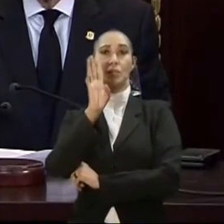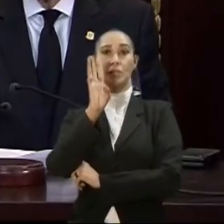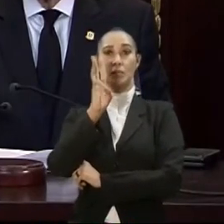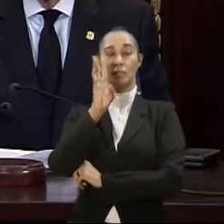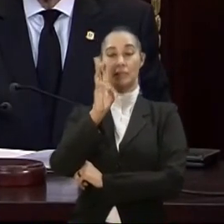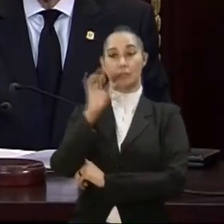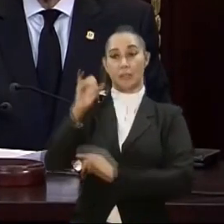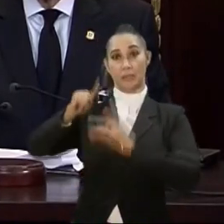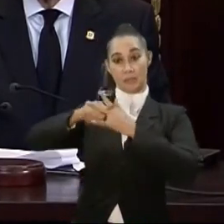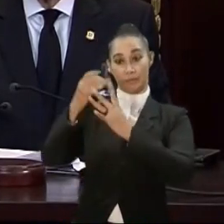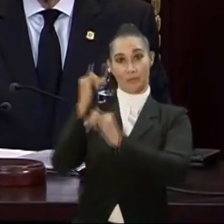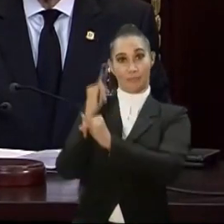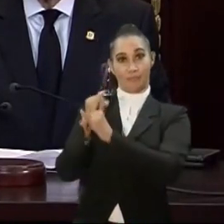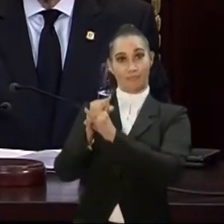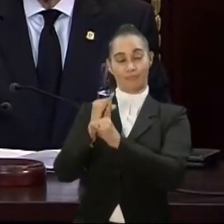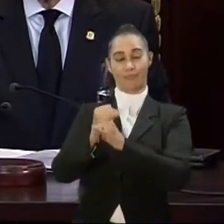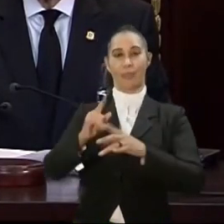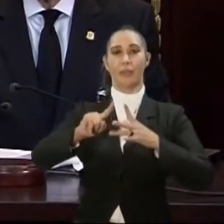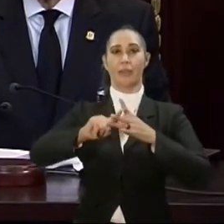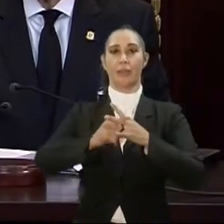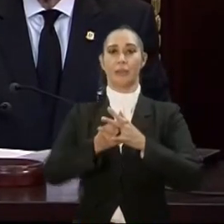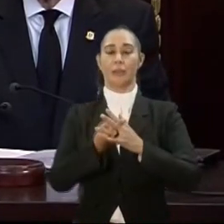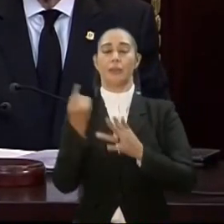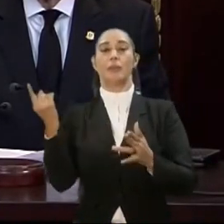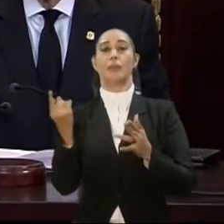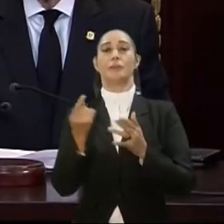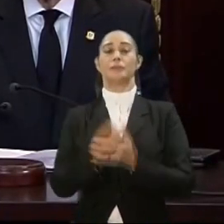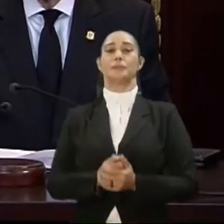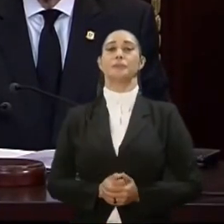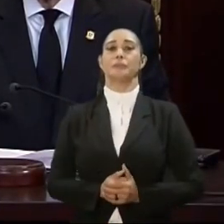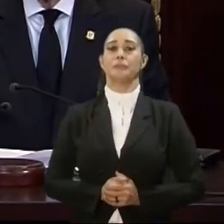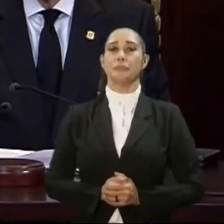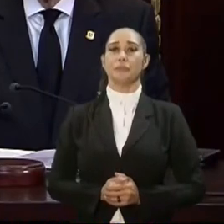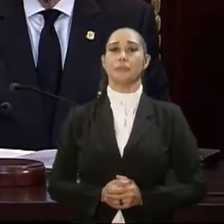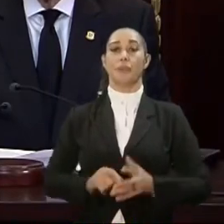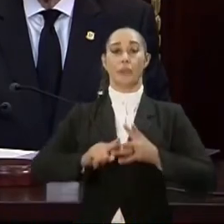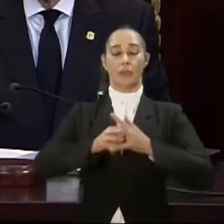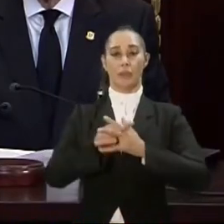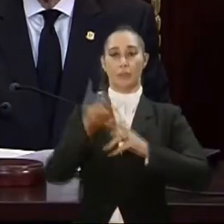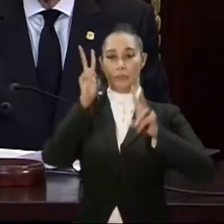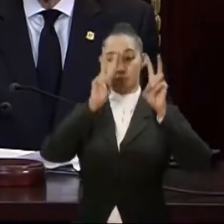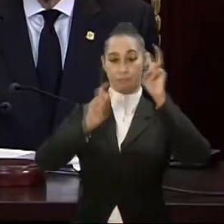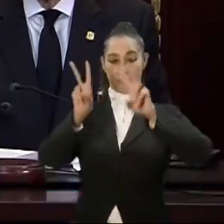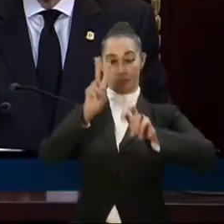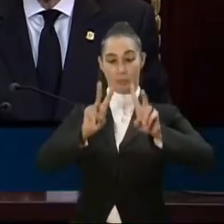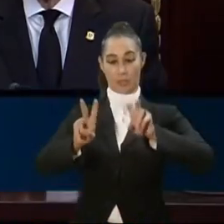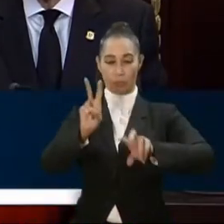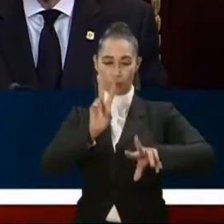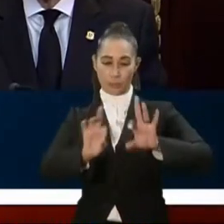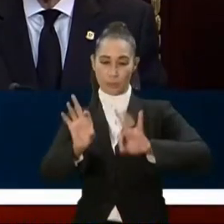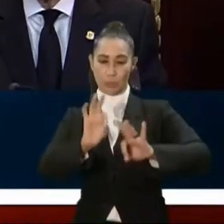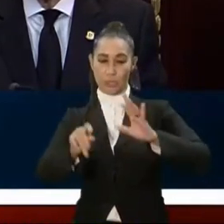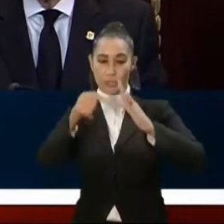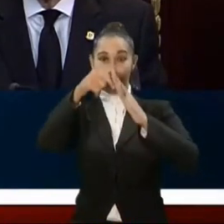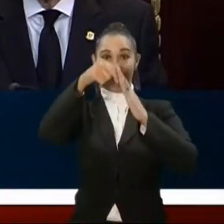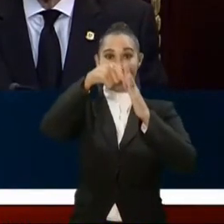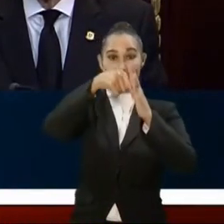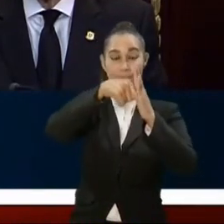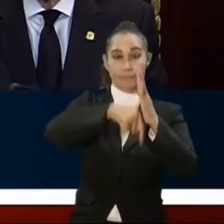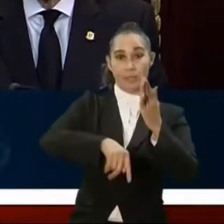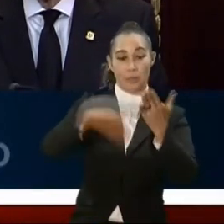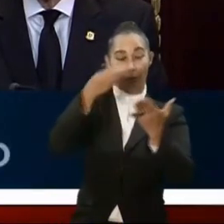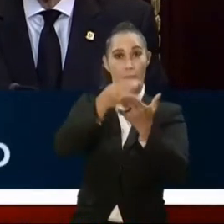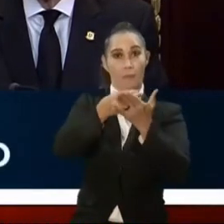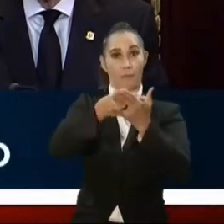que tiene la institución se han comenzado a realizar de formas sistemáticas auditorías internas, tanto de carácter